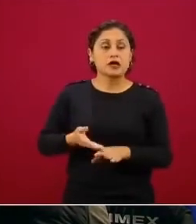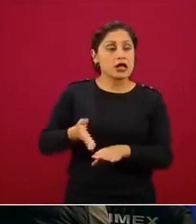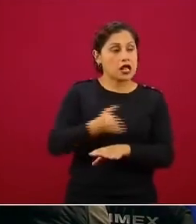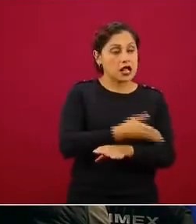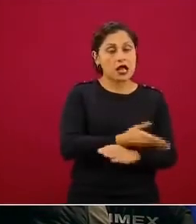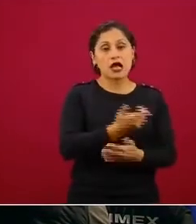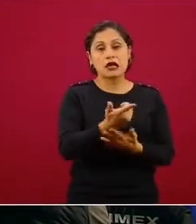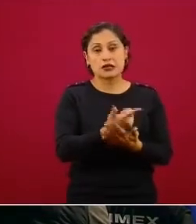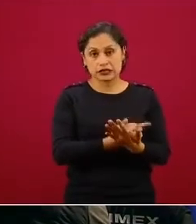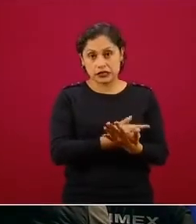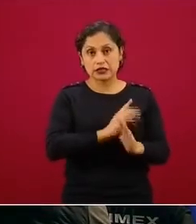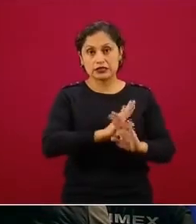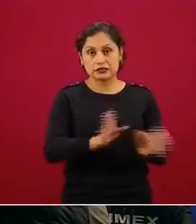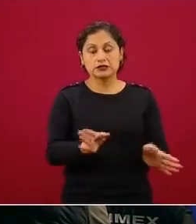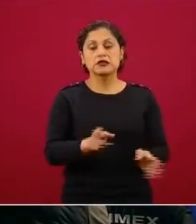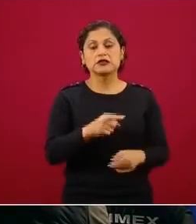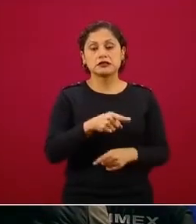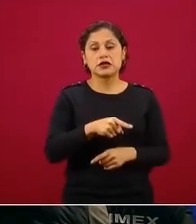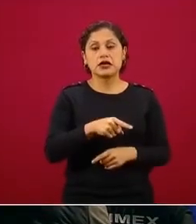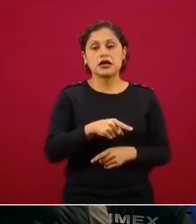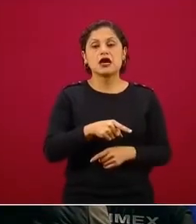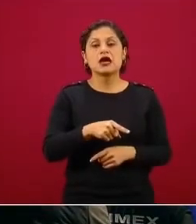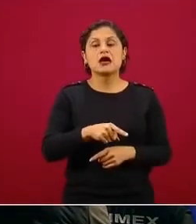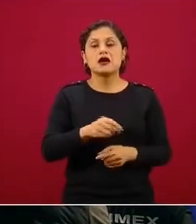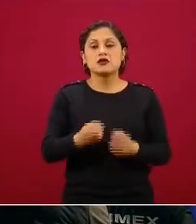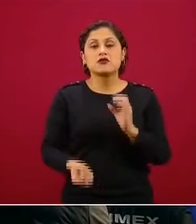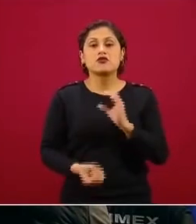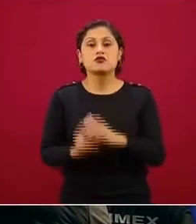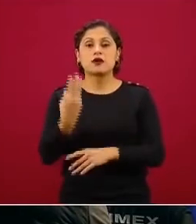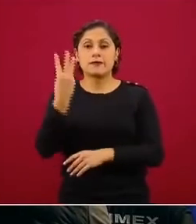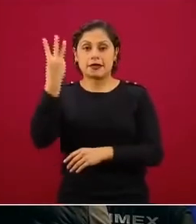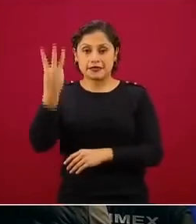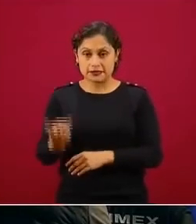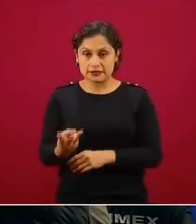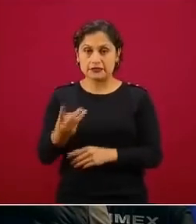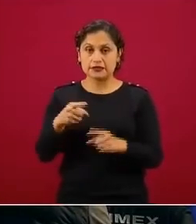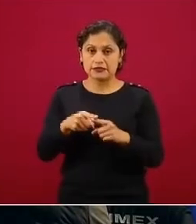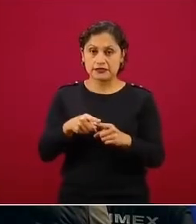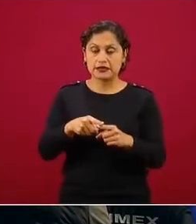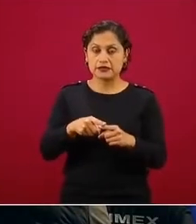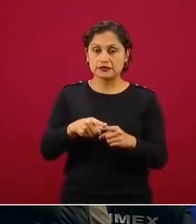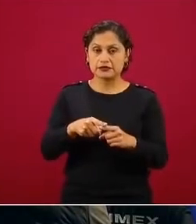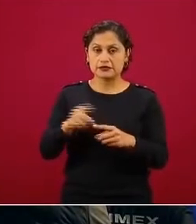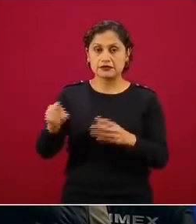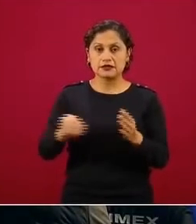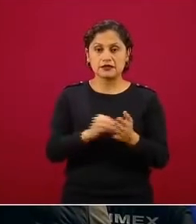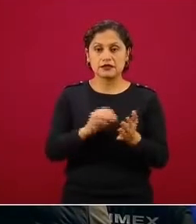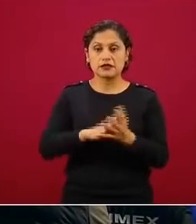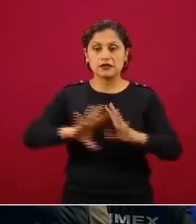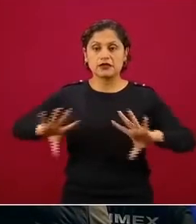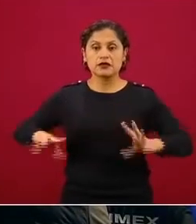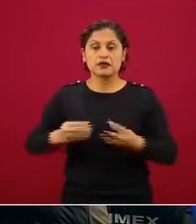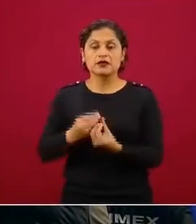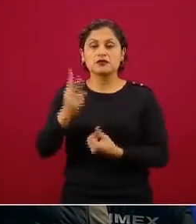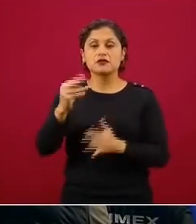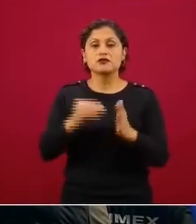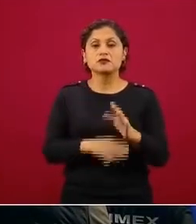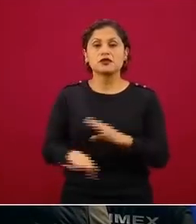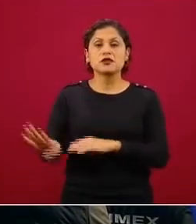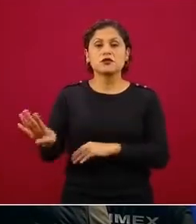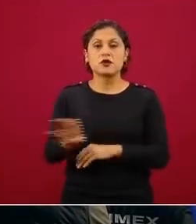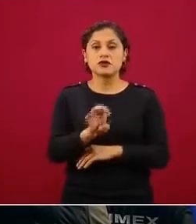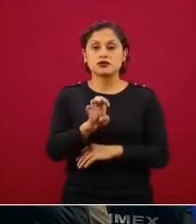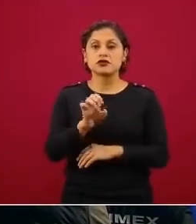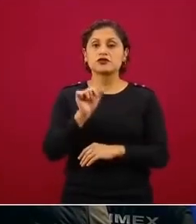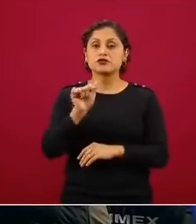empresas neoesenciales, el transporte, la minería y la construcción, y ya hay dos mil 417 registros de las